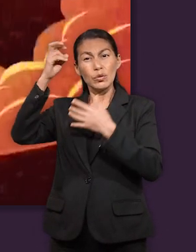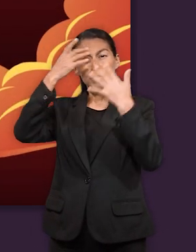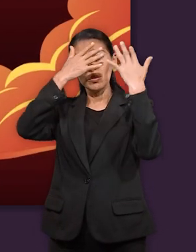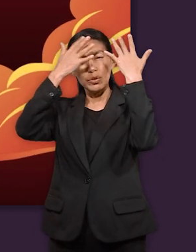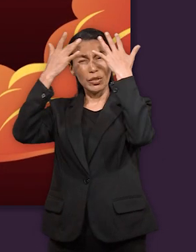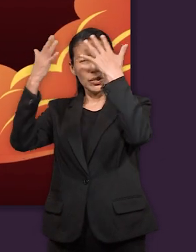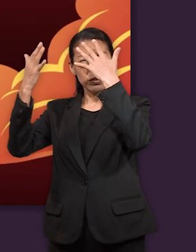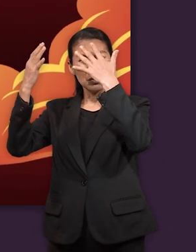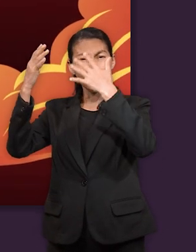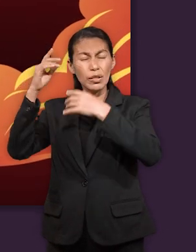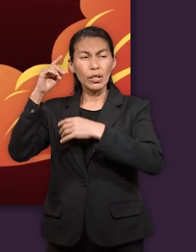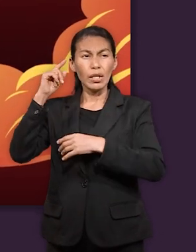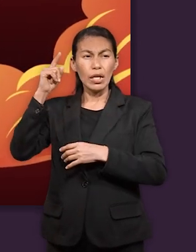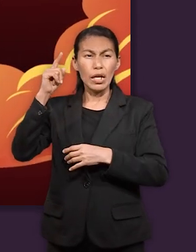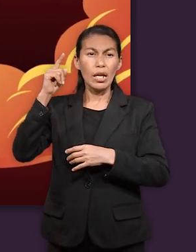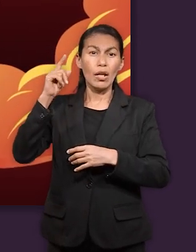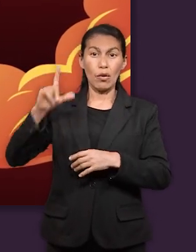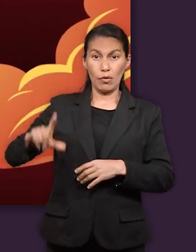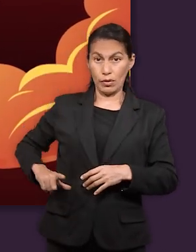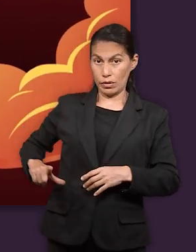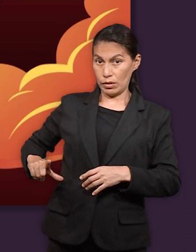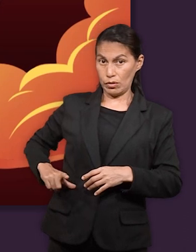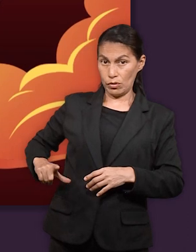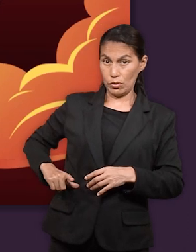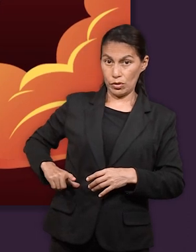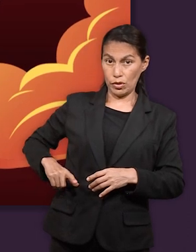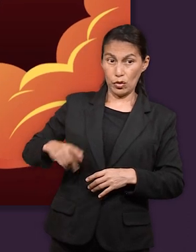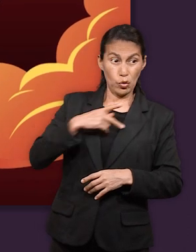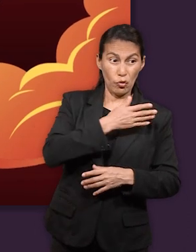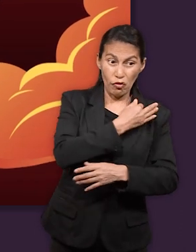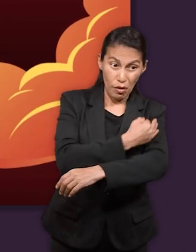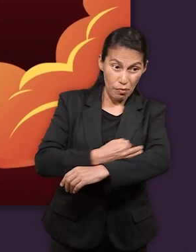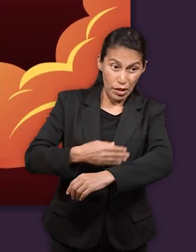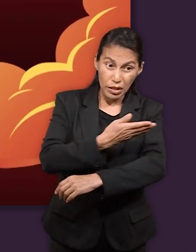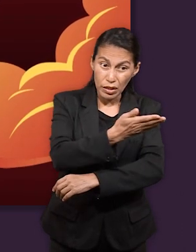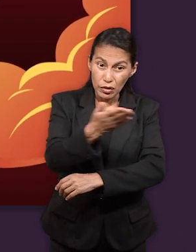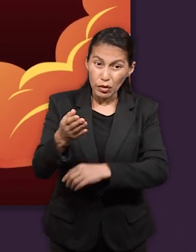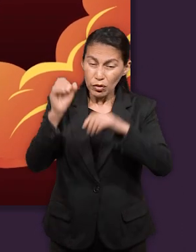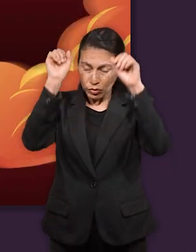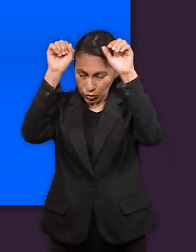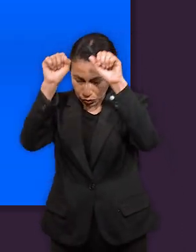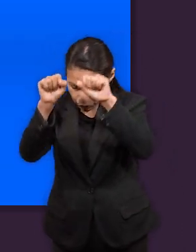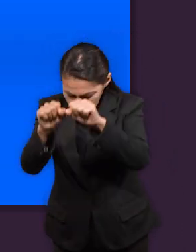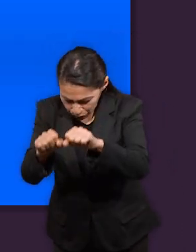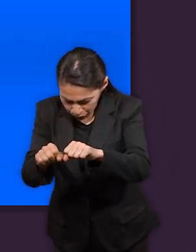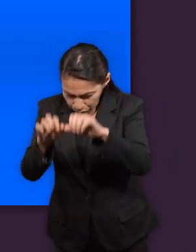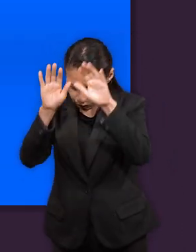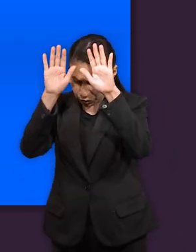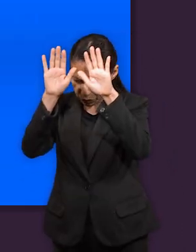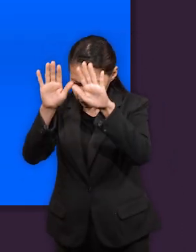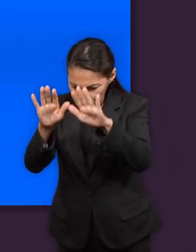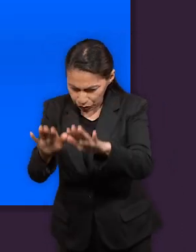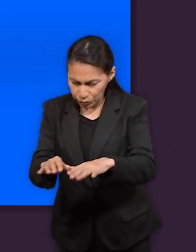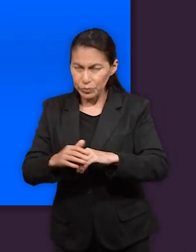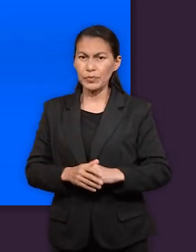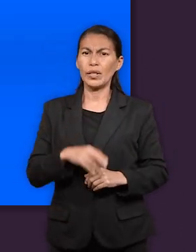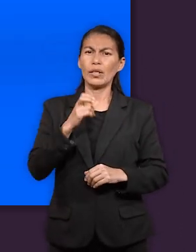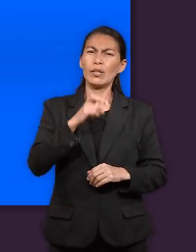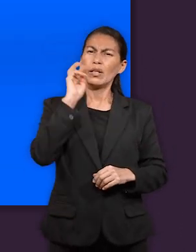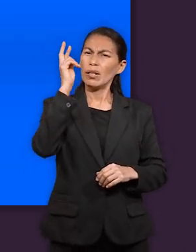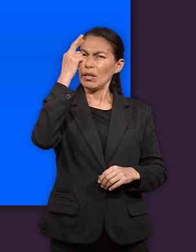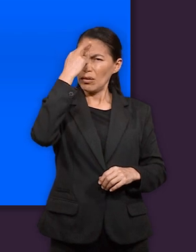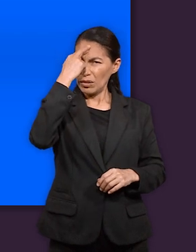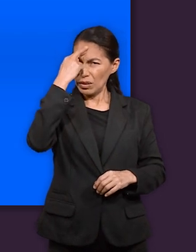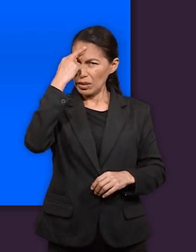como un gobernante ante quienes todos incluyendo su padre se inclinaría al hacer alusión al sueño José